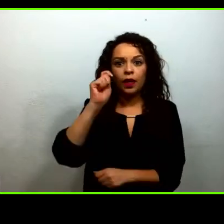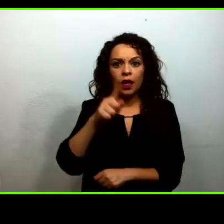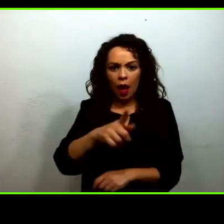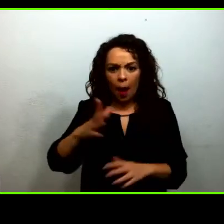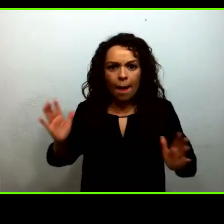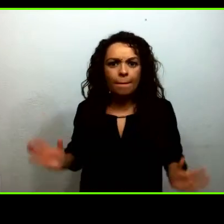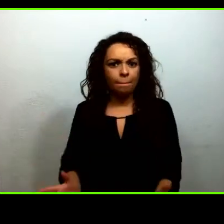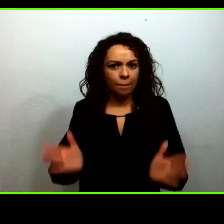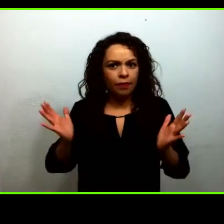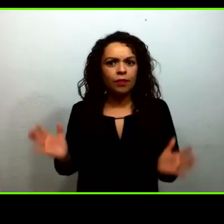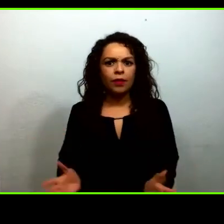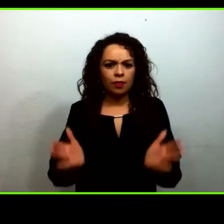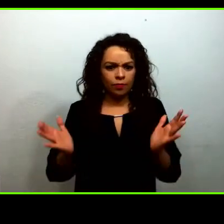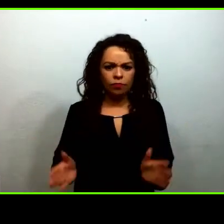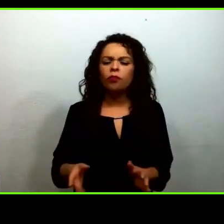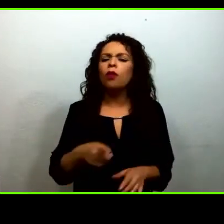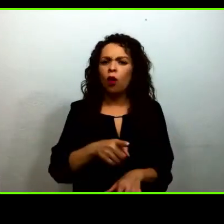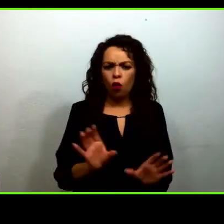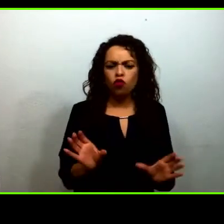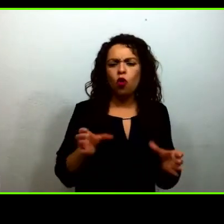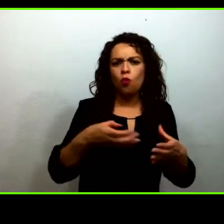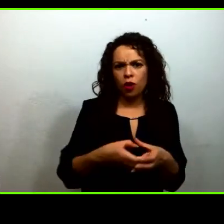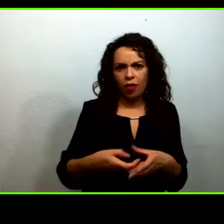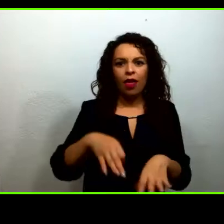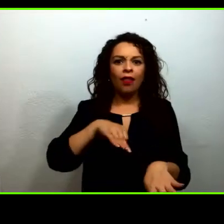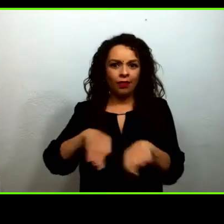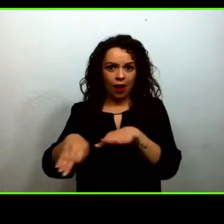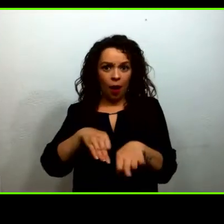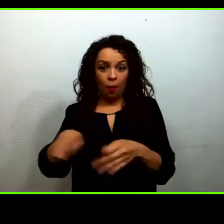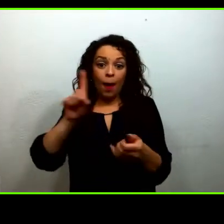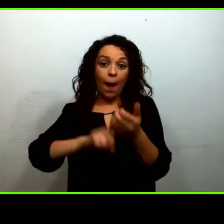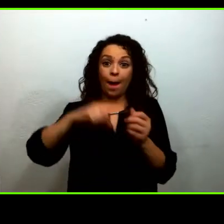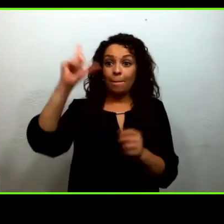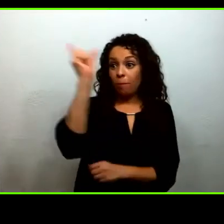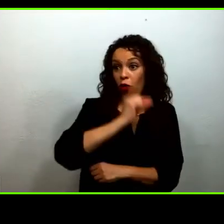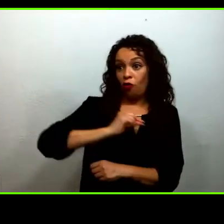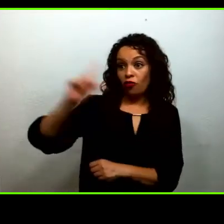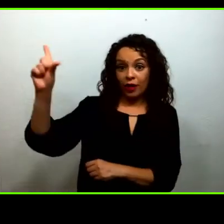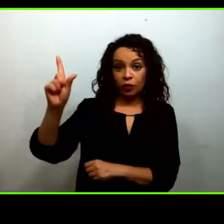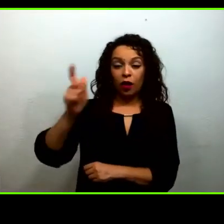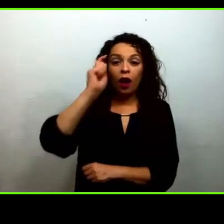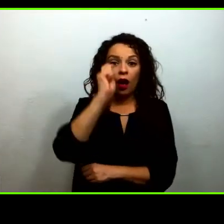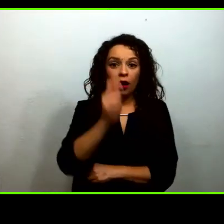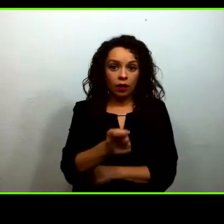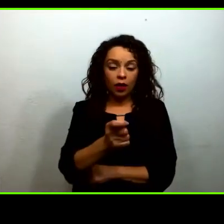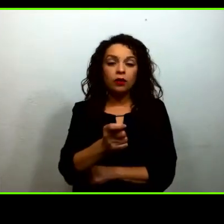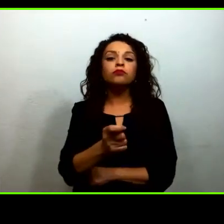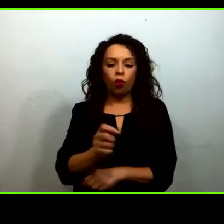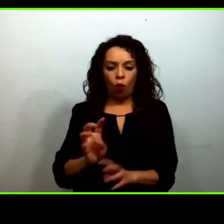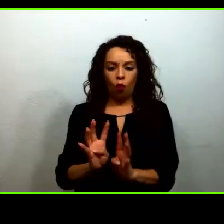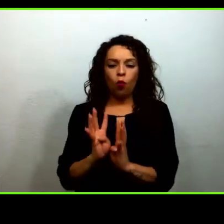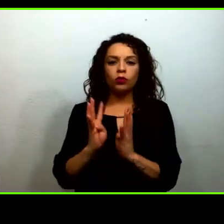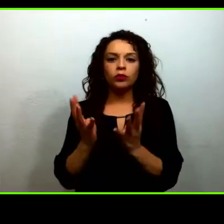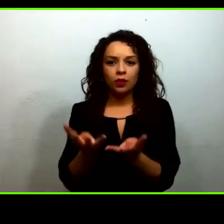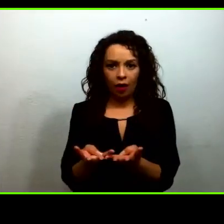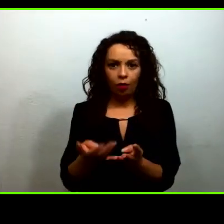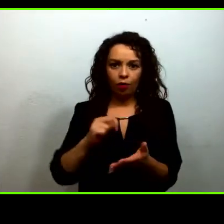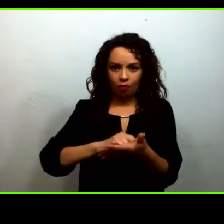comunidades profesionales de aprendizaje que a través de los consejos técnicos está impulsando la SEP.